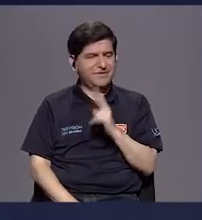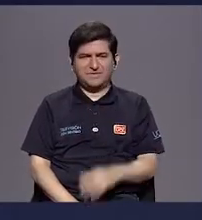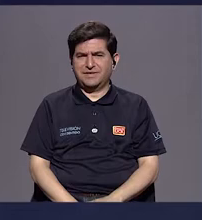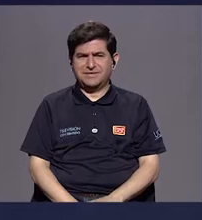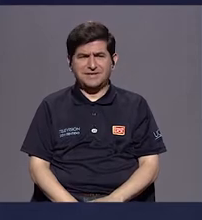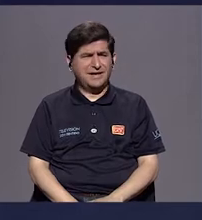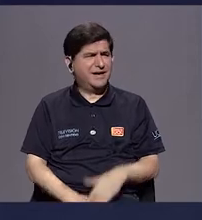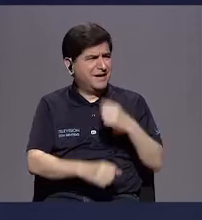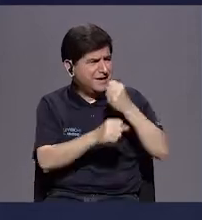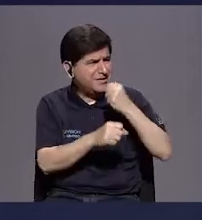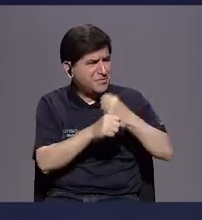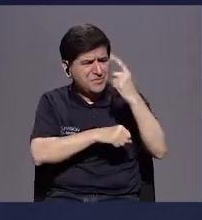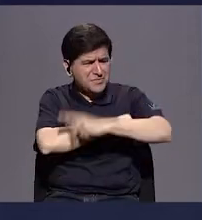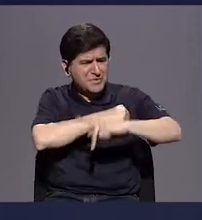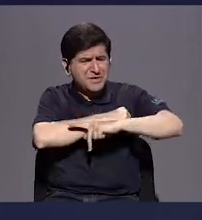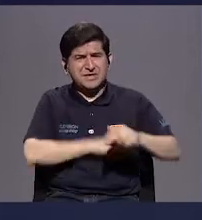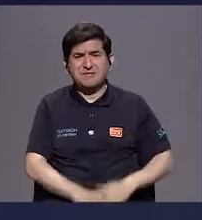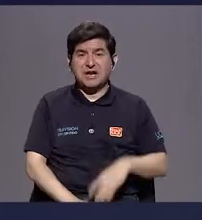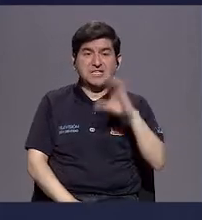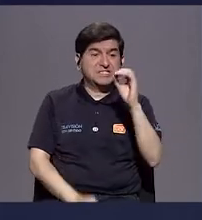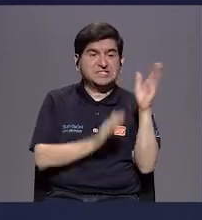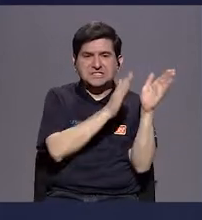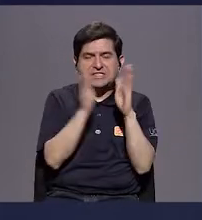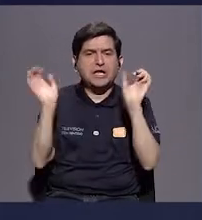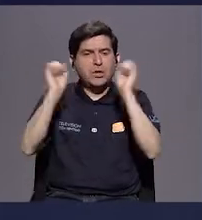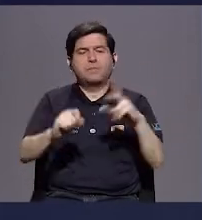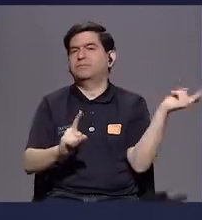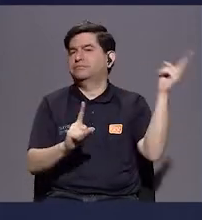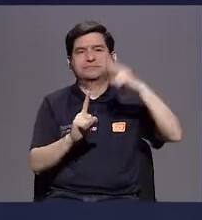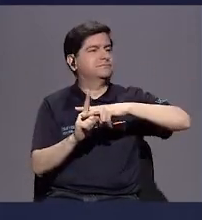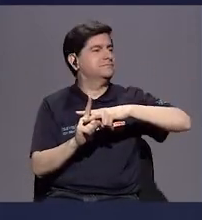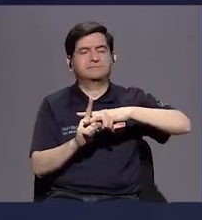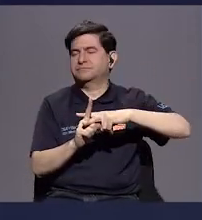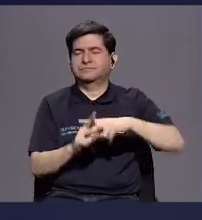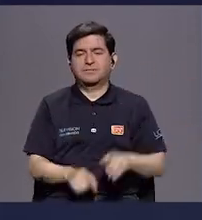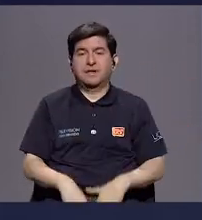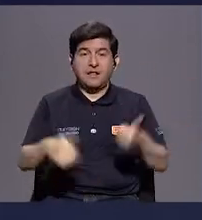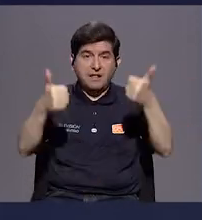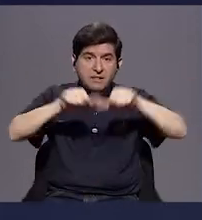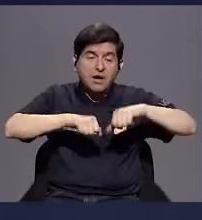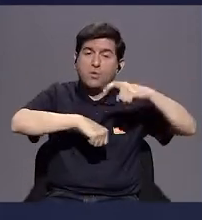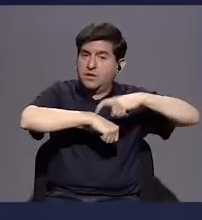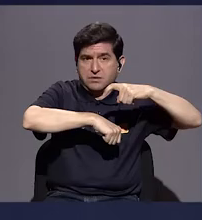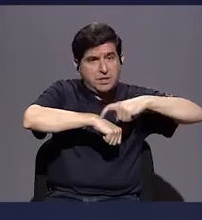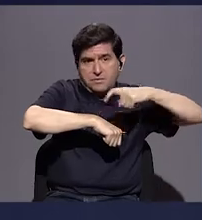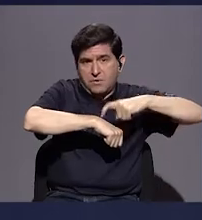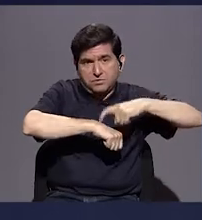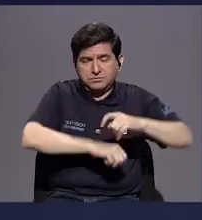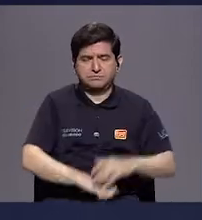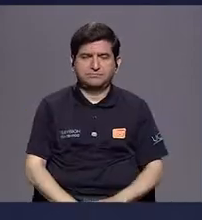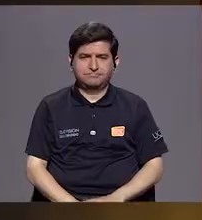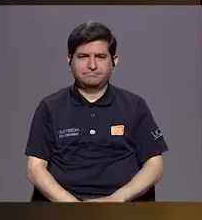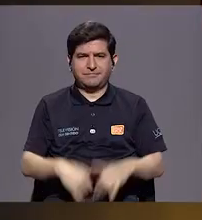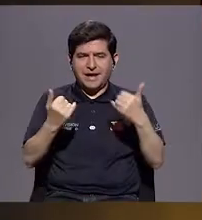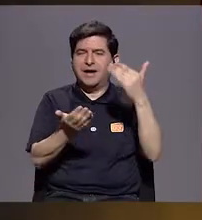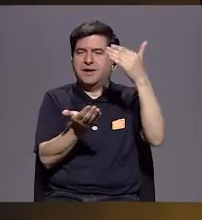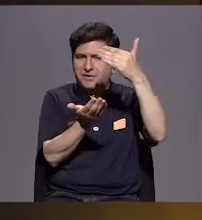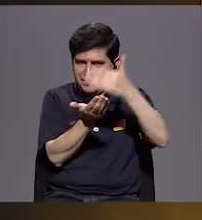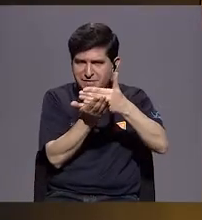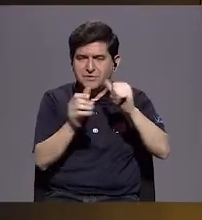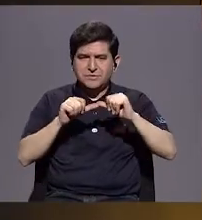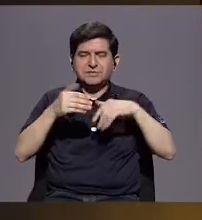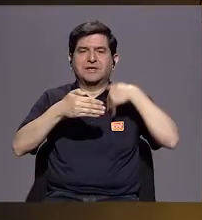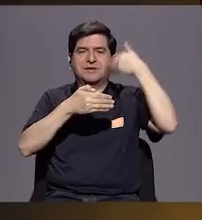como se llevan las obras en este país con cero planificación, se puedan ejecutar acordes a los plazos. Bueno, vamos a hacer una